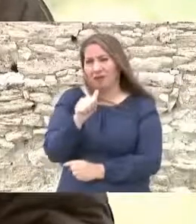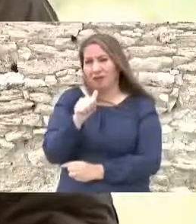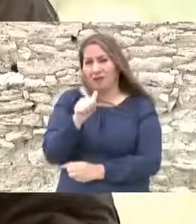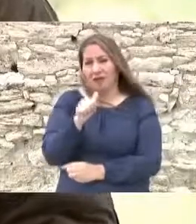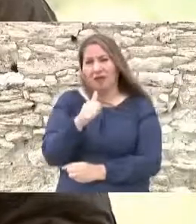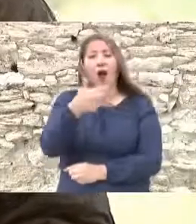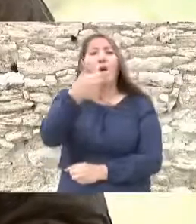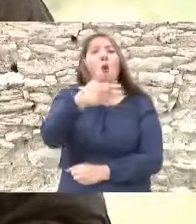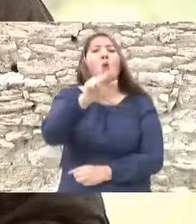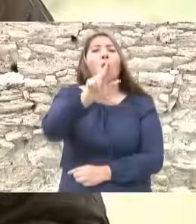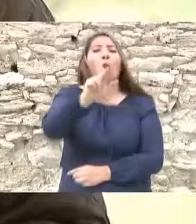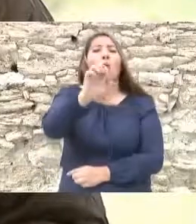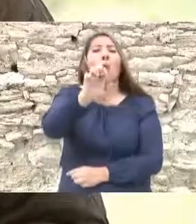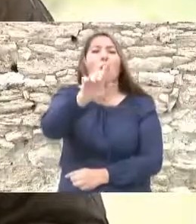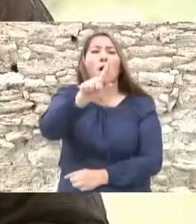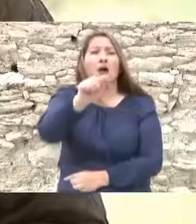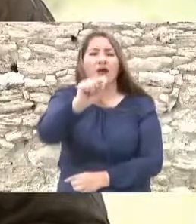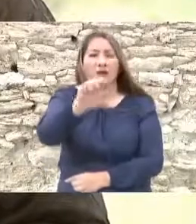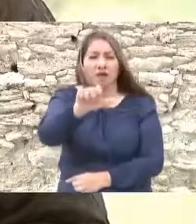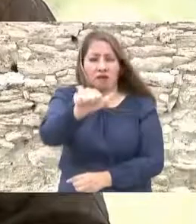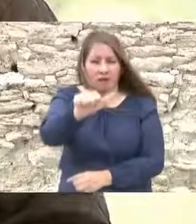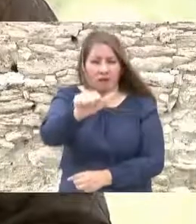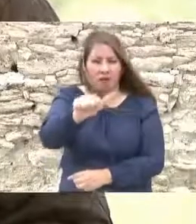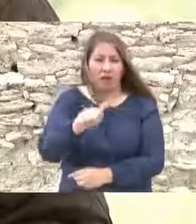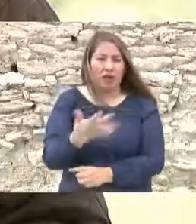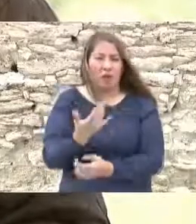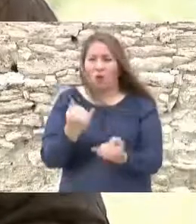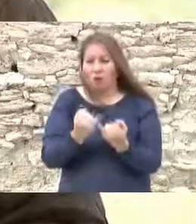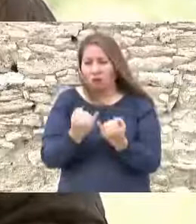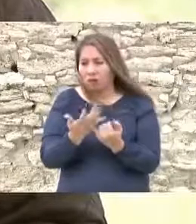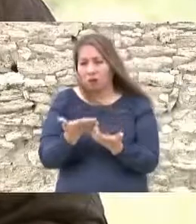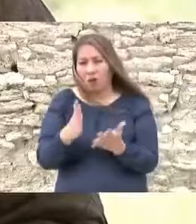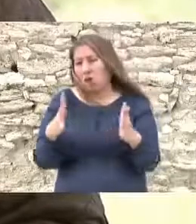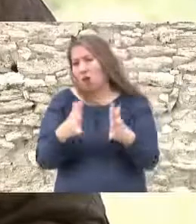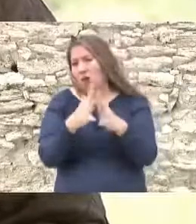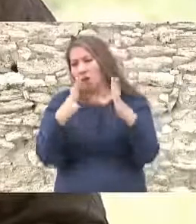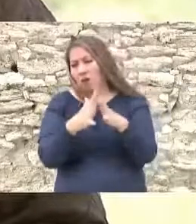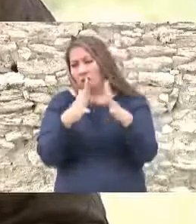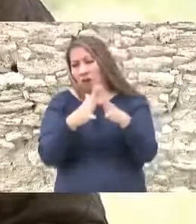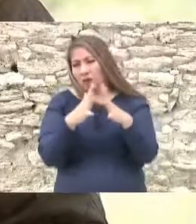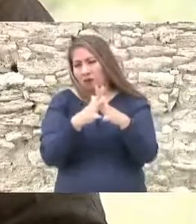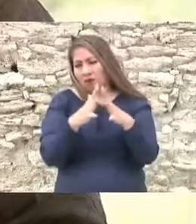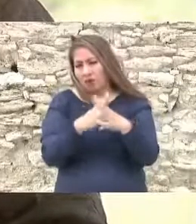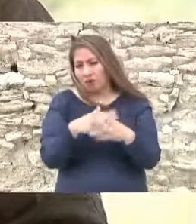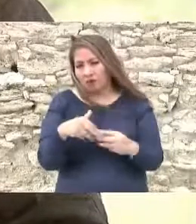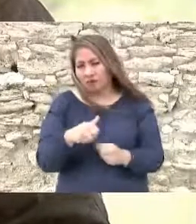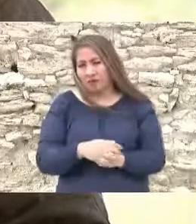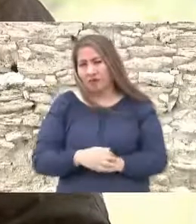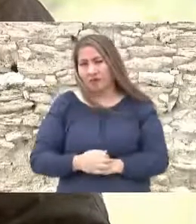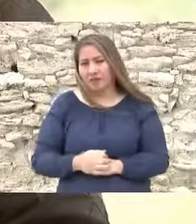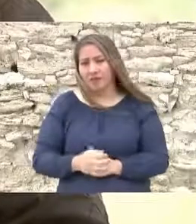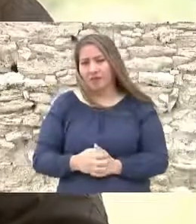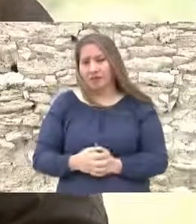Huerta también con la participación con la injerencia